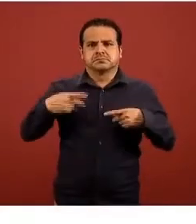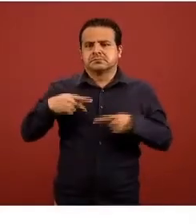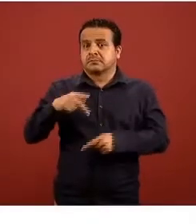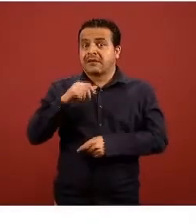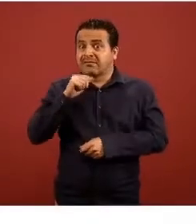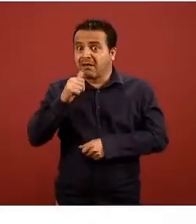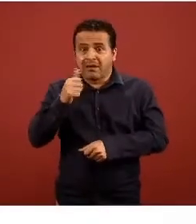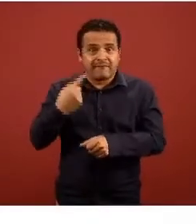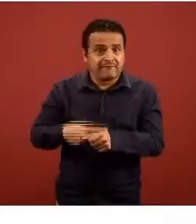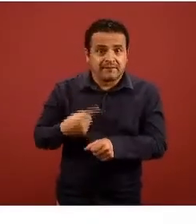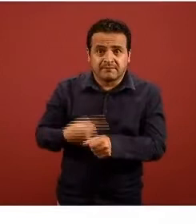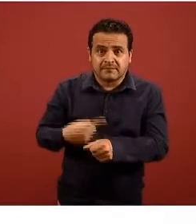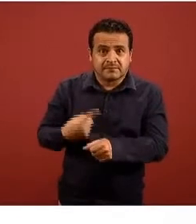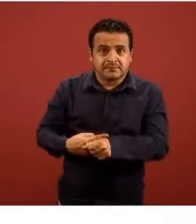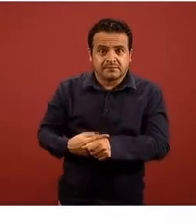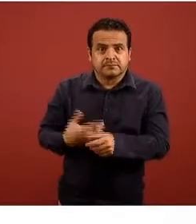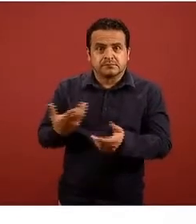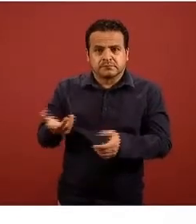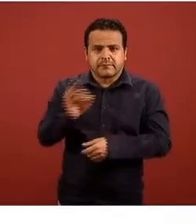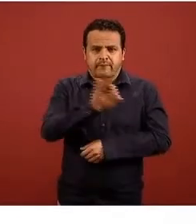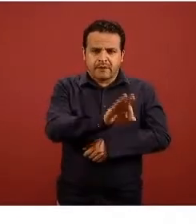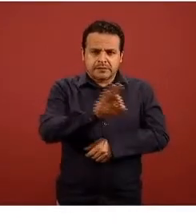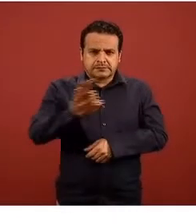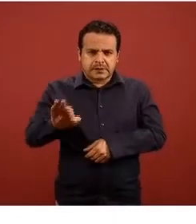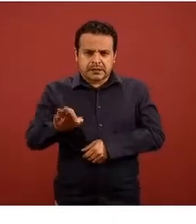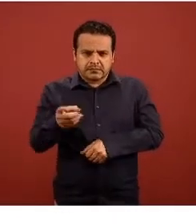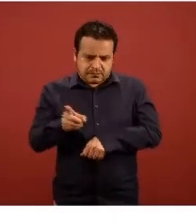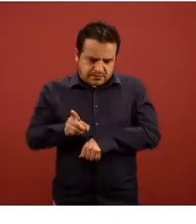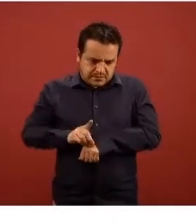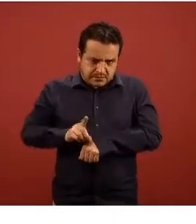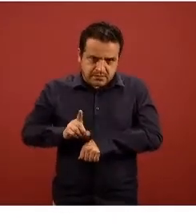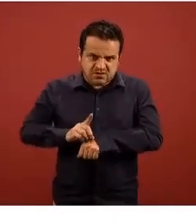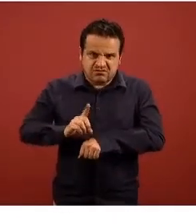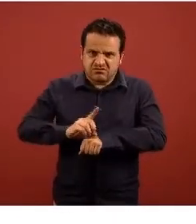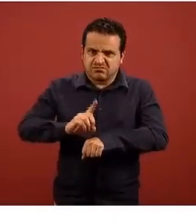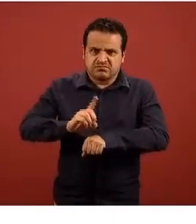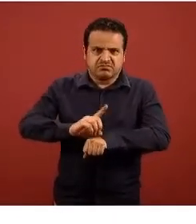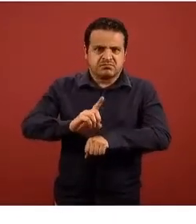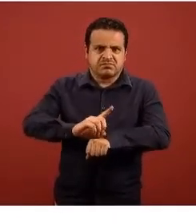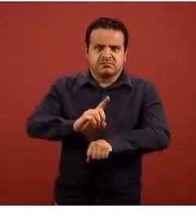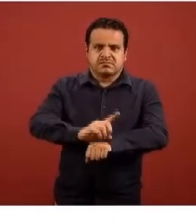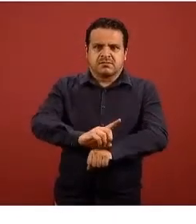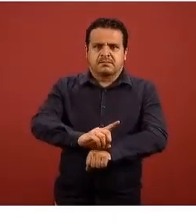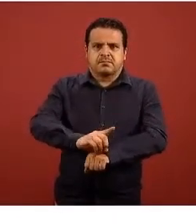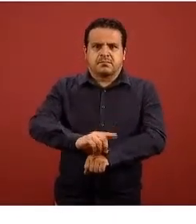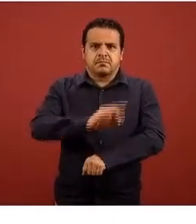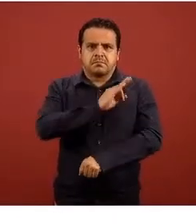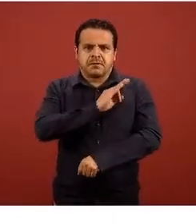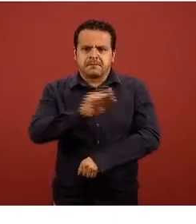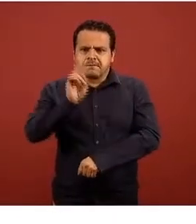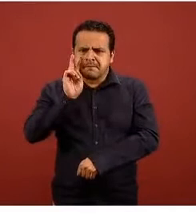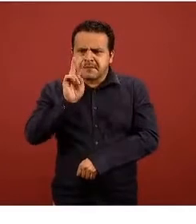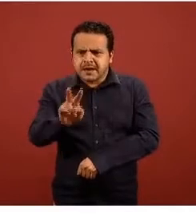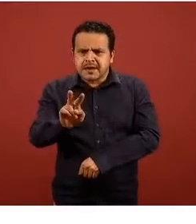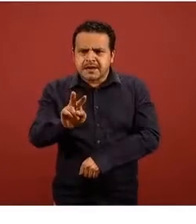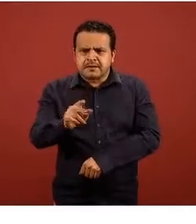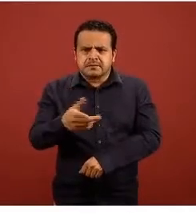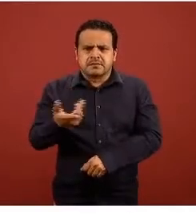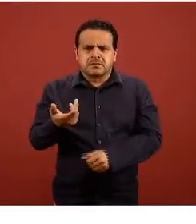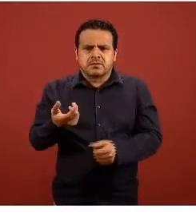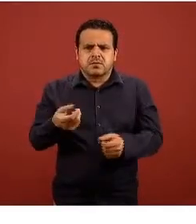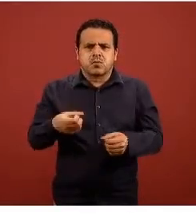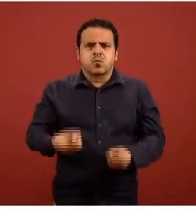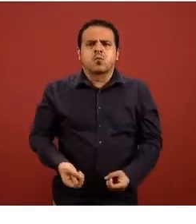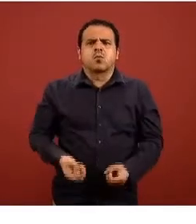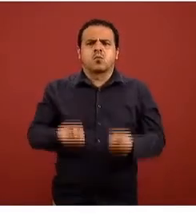confirmados con esas fechas de inicio de síntomas y lo que podemos ver ahora a través de la tasa de incidencia que siempre se calcula por